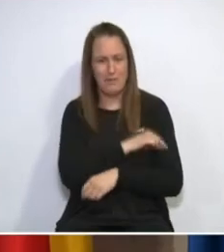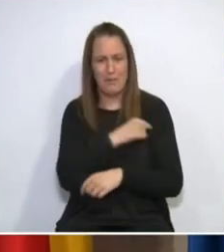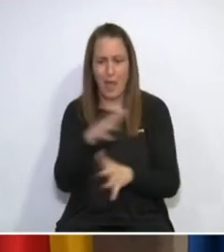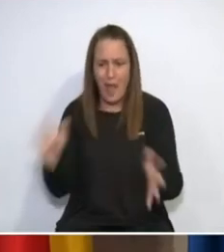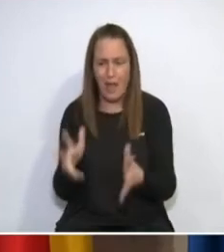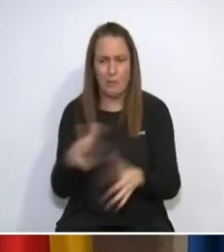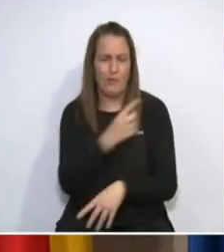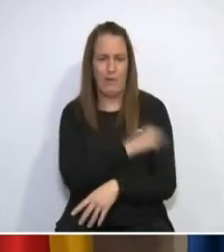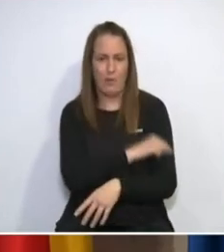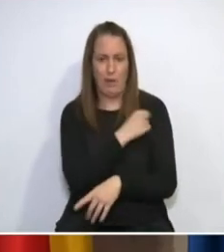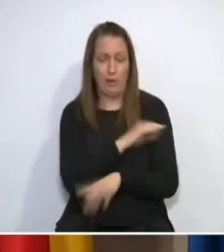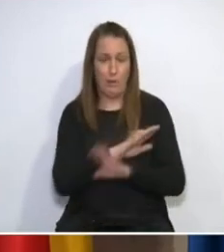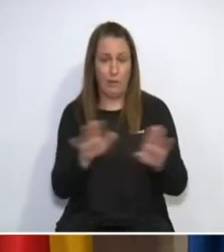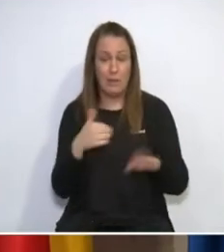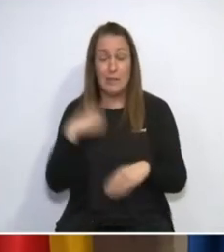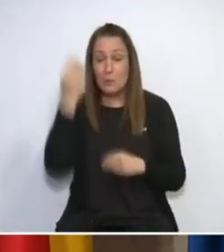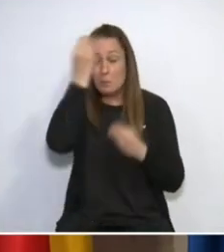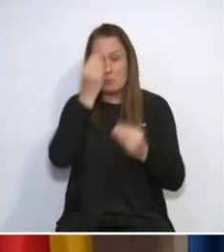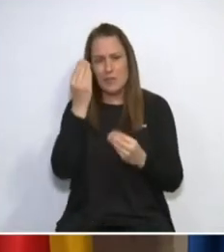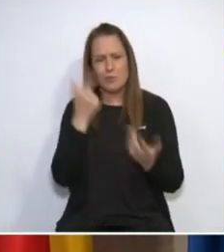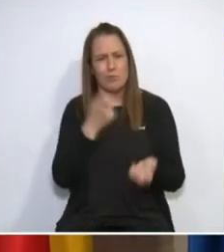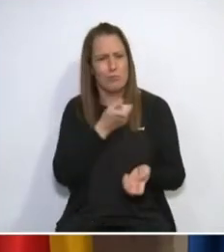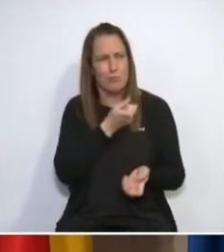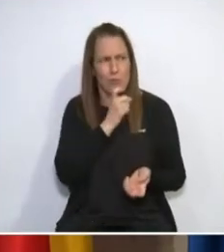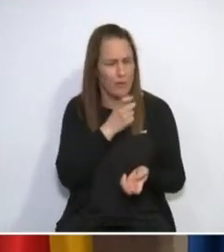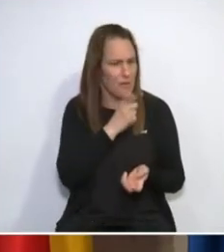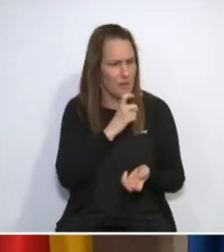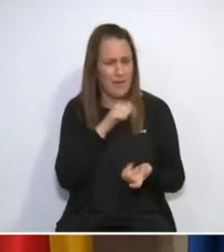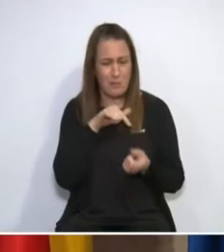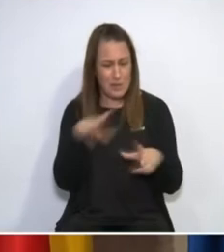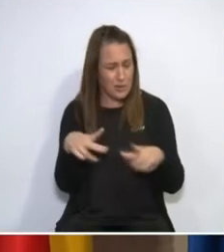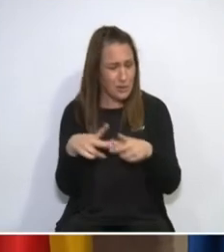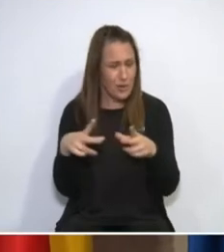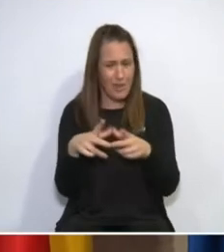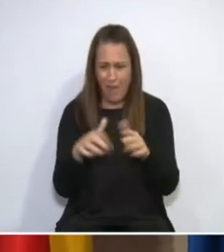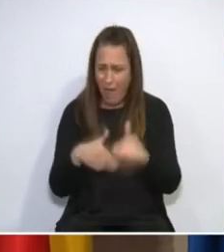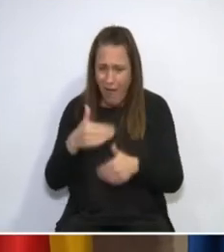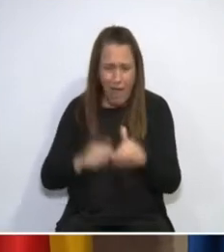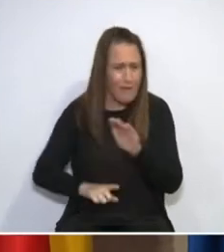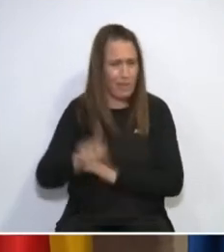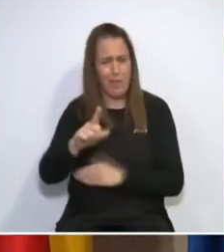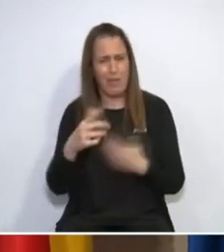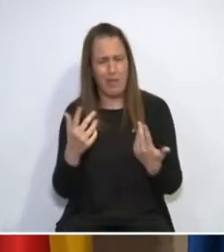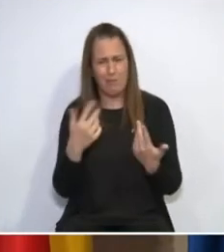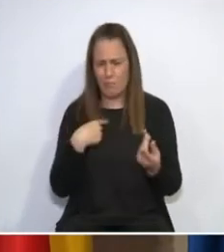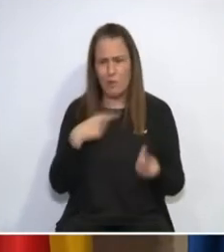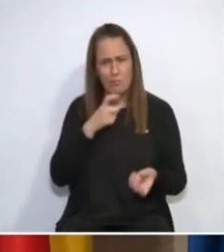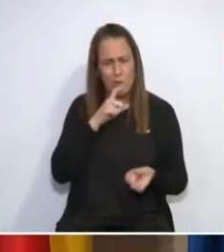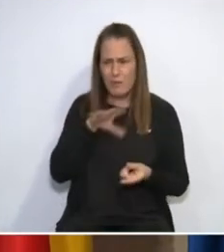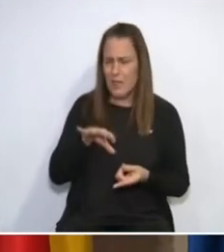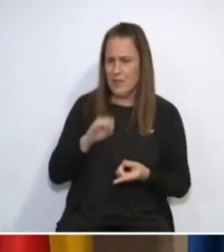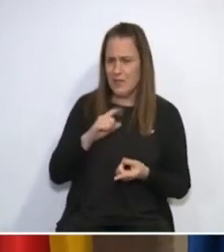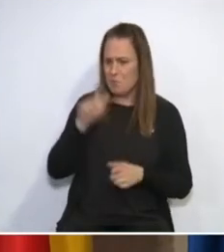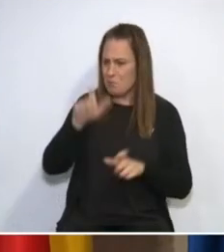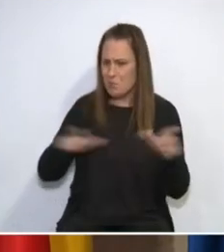me parece muy difícil de digerir en una sociedad avanzada que haya personas que actúen con esa